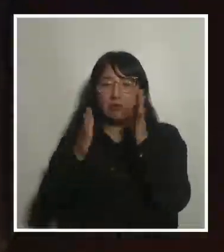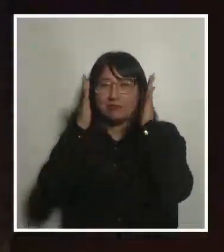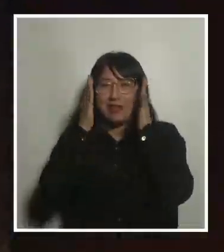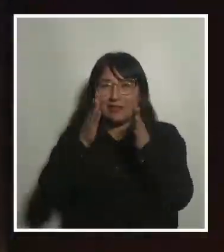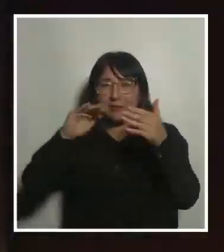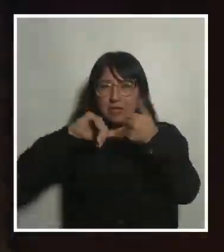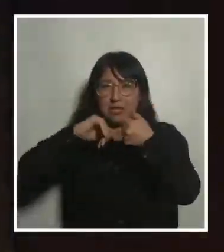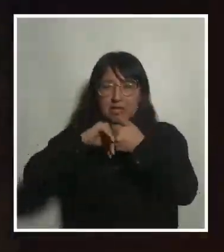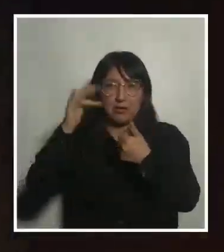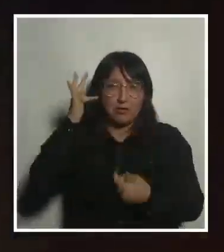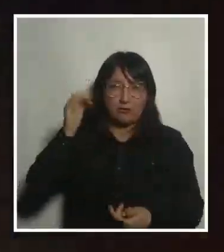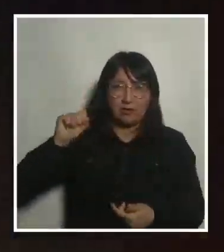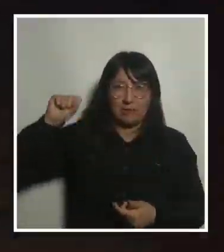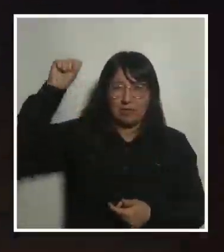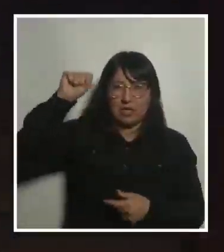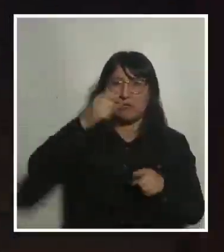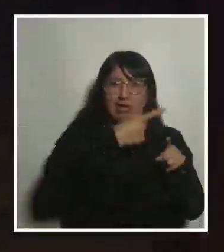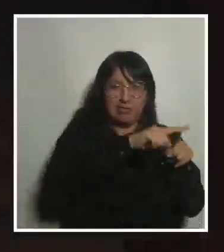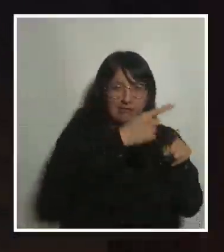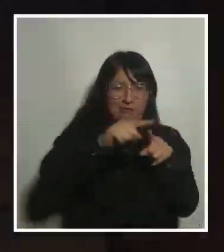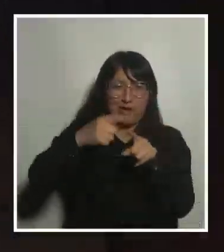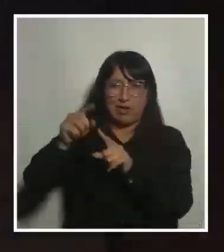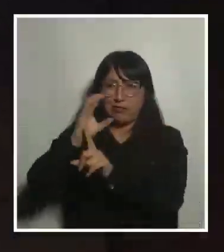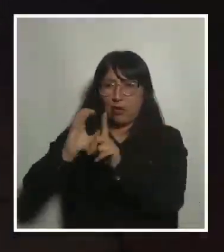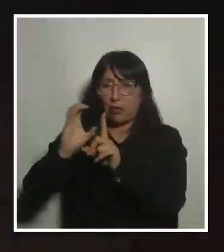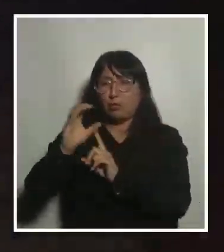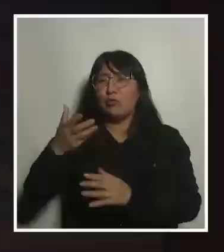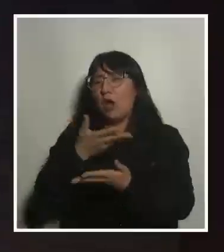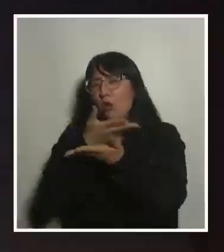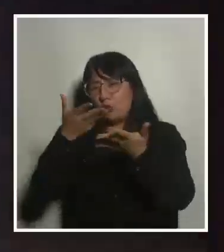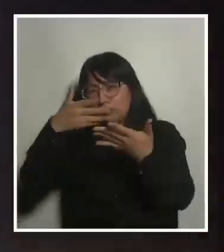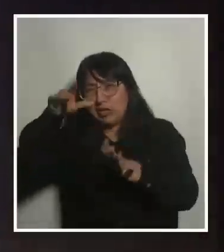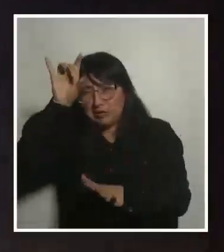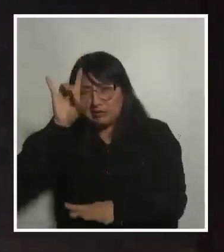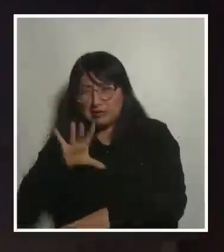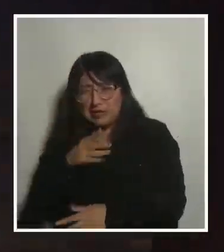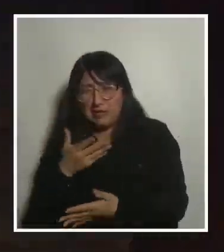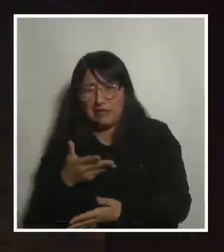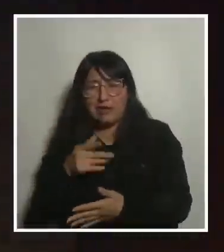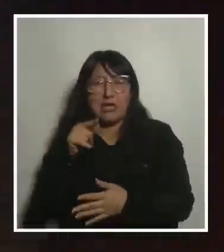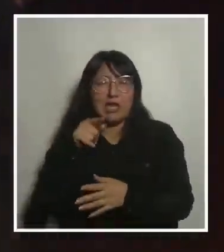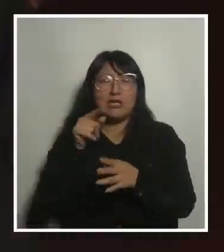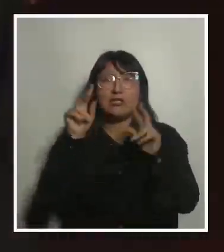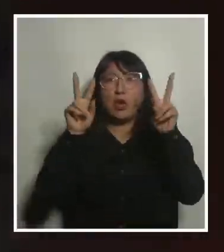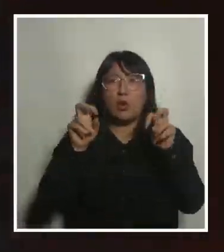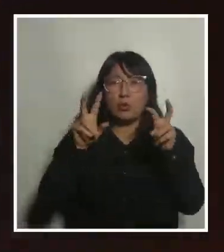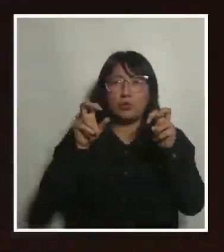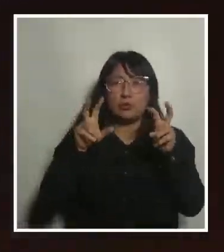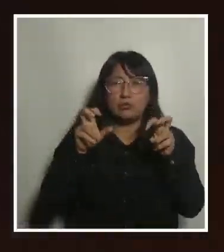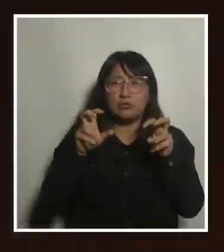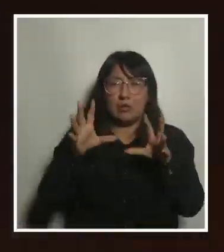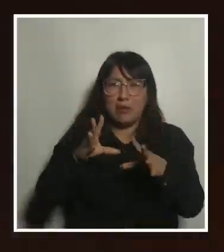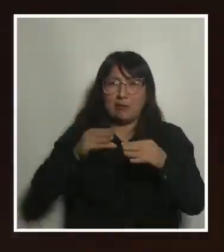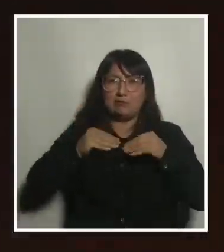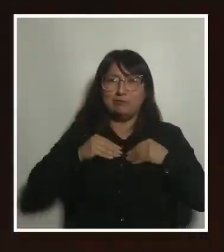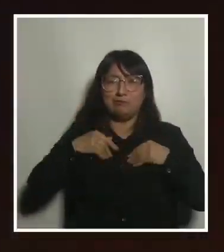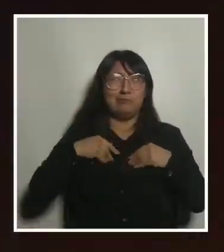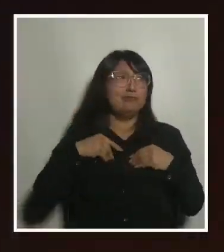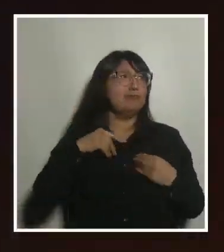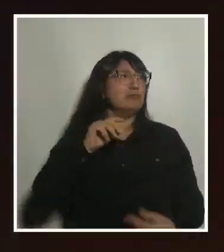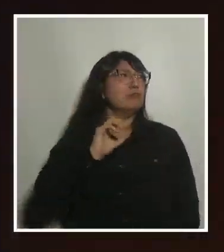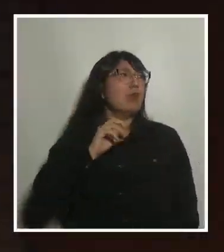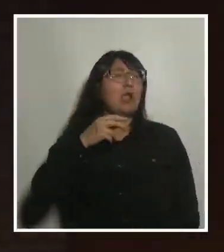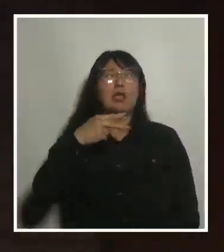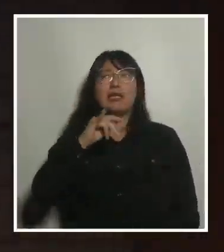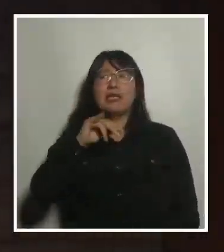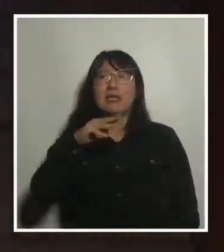feminista interseccional, que como muchos y muchas ya sabéis, es un concepto que fue acuñado por la jurista Kimberly Crisou